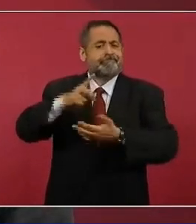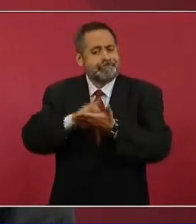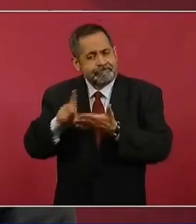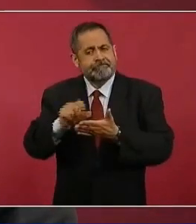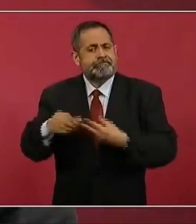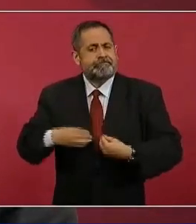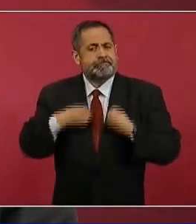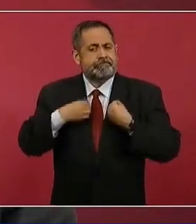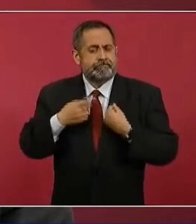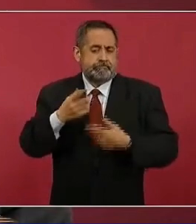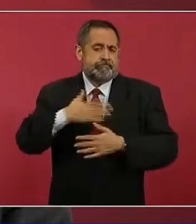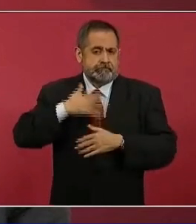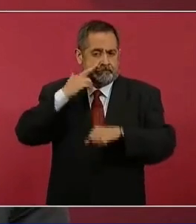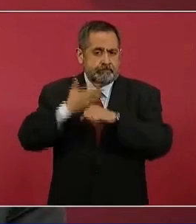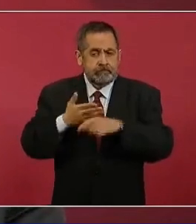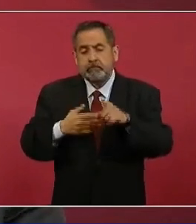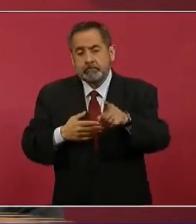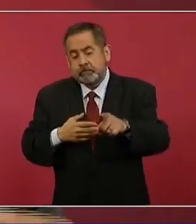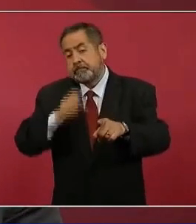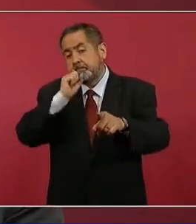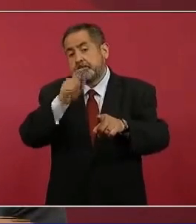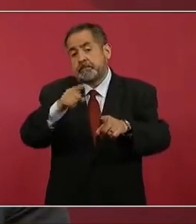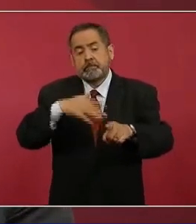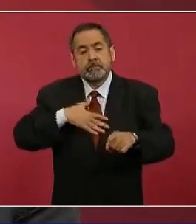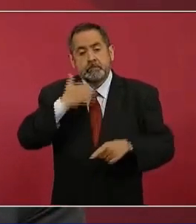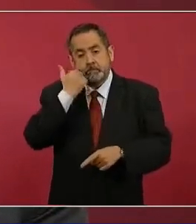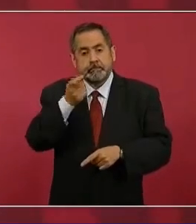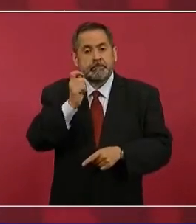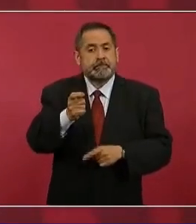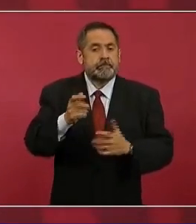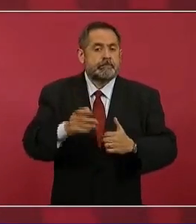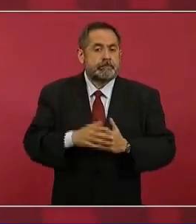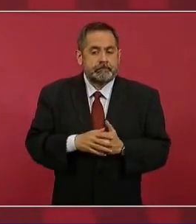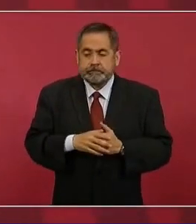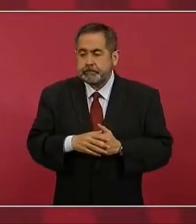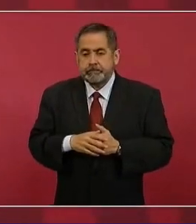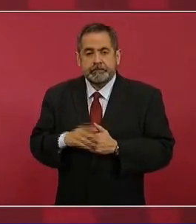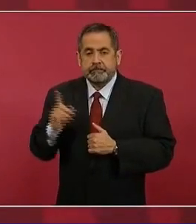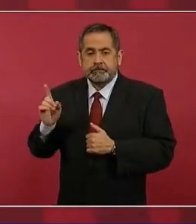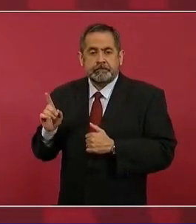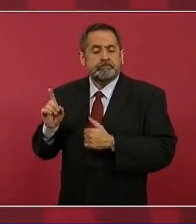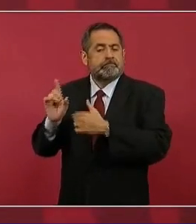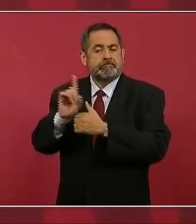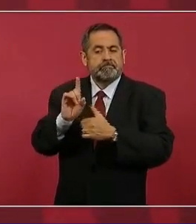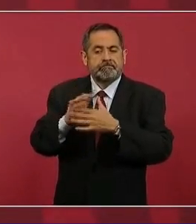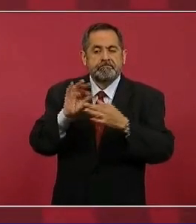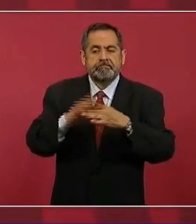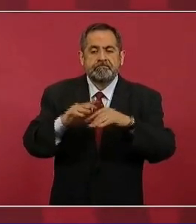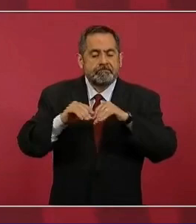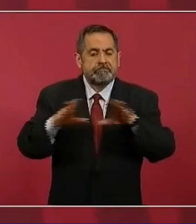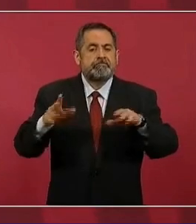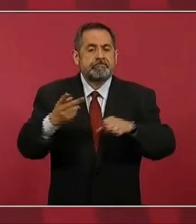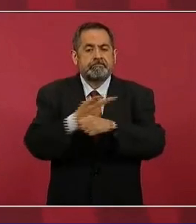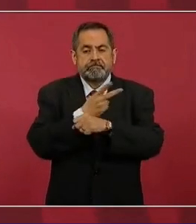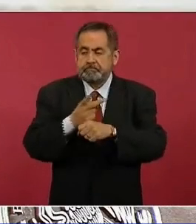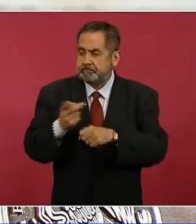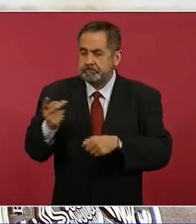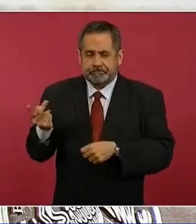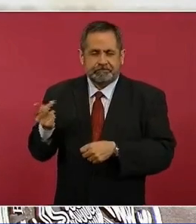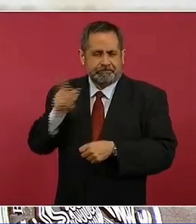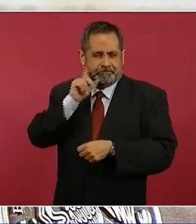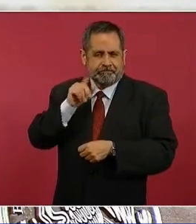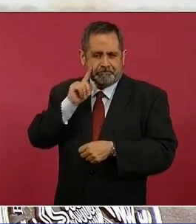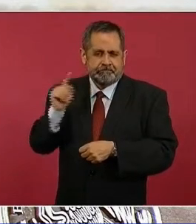Entonces, es nuestra obligación. Además, lo que quiero es que expliquen, que informen